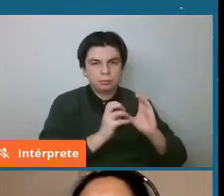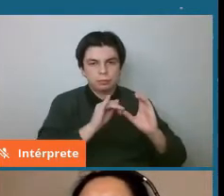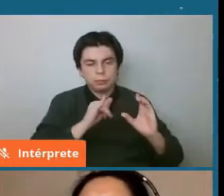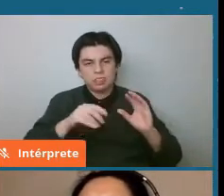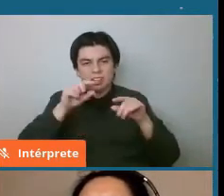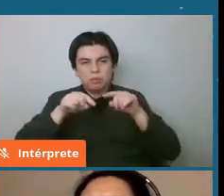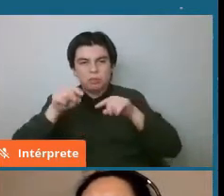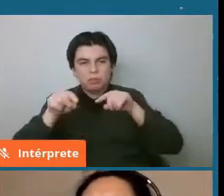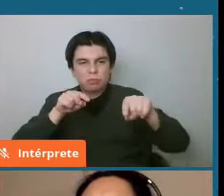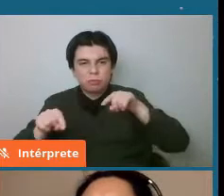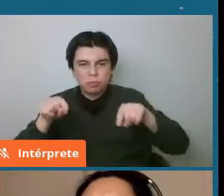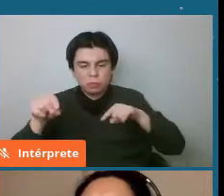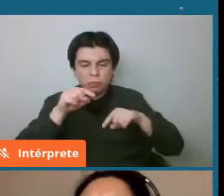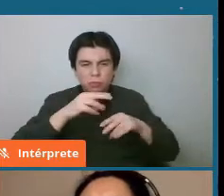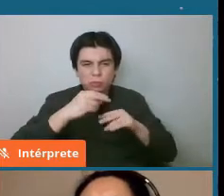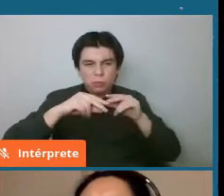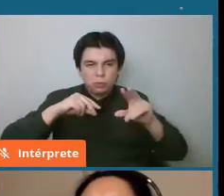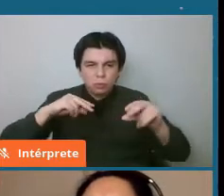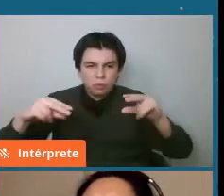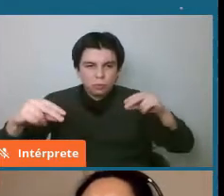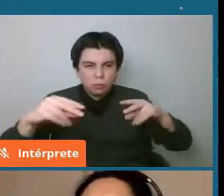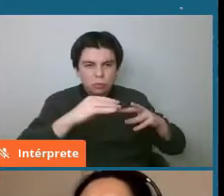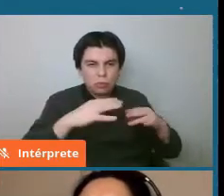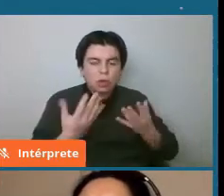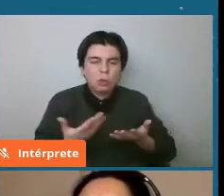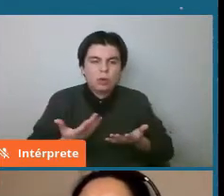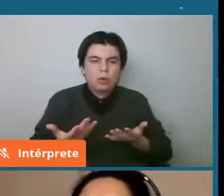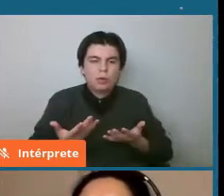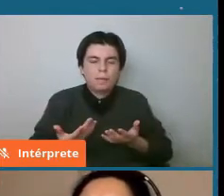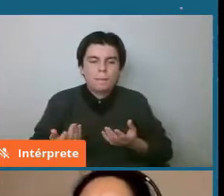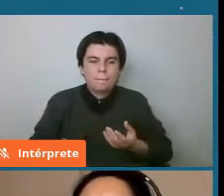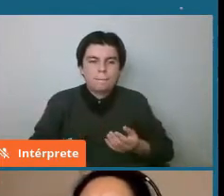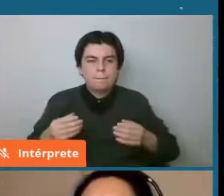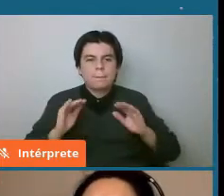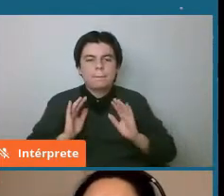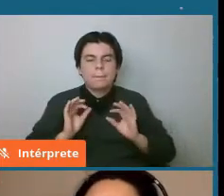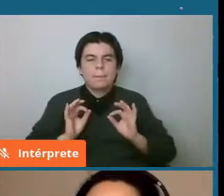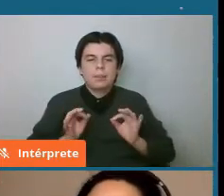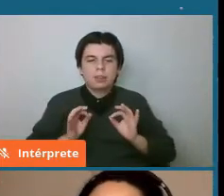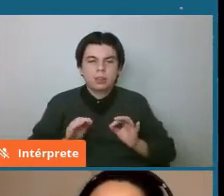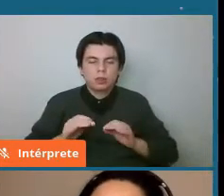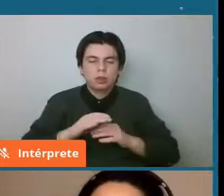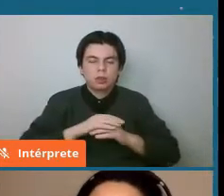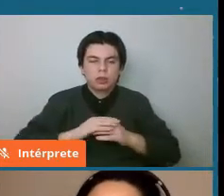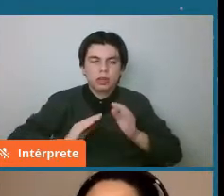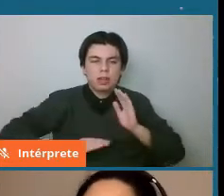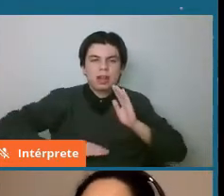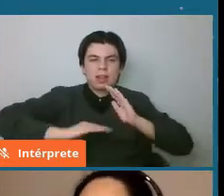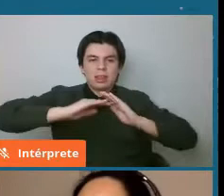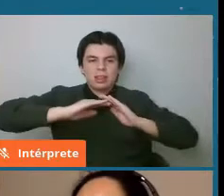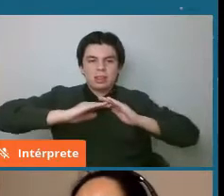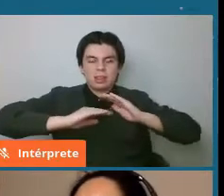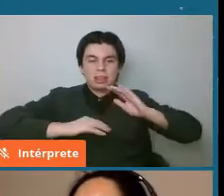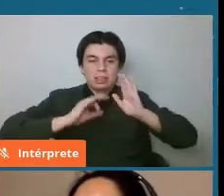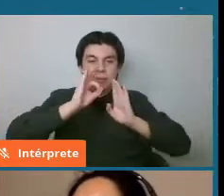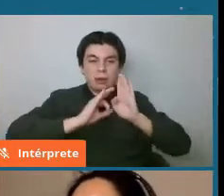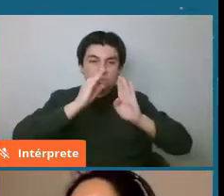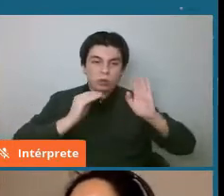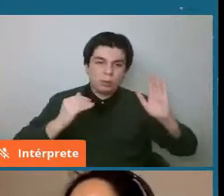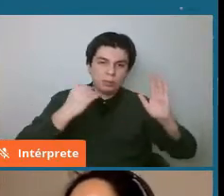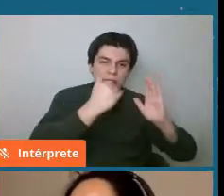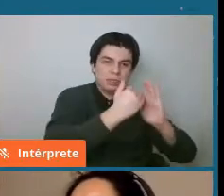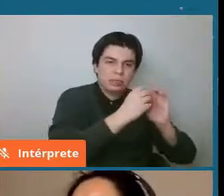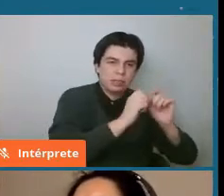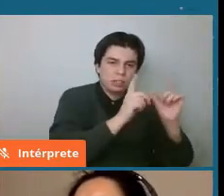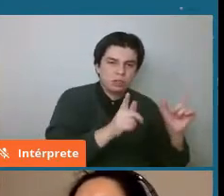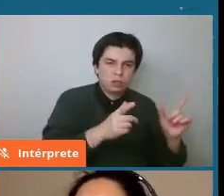asociados a composiciones más más estables a alta temperatura dado que están más cerca del sol y